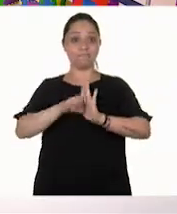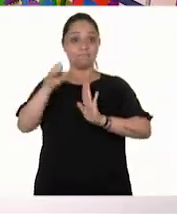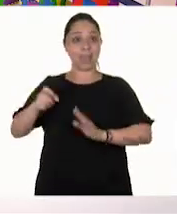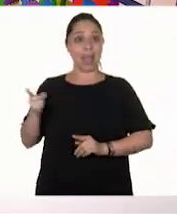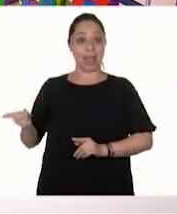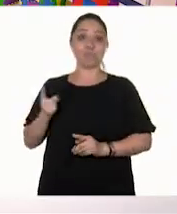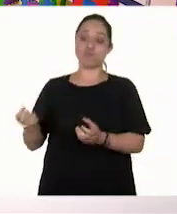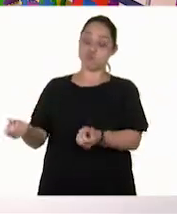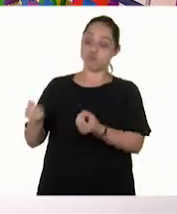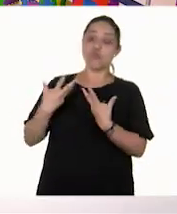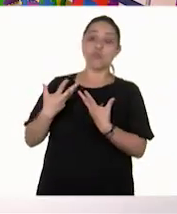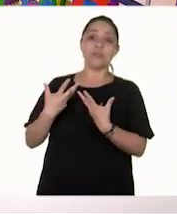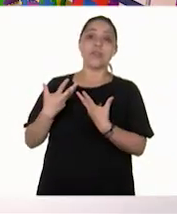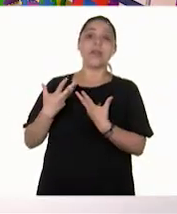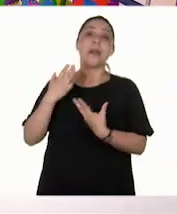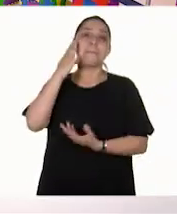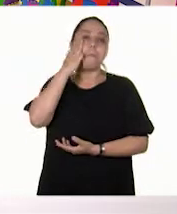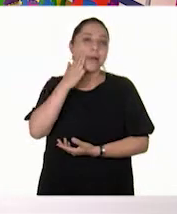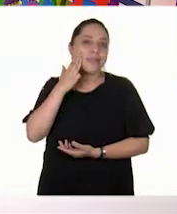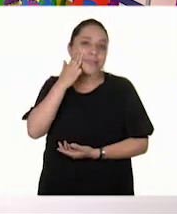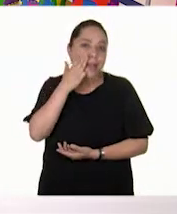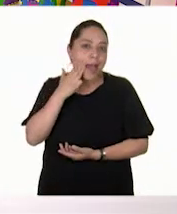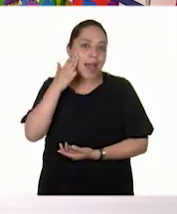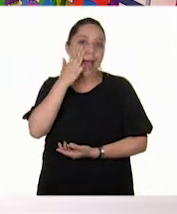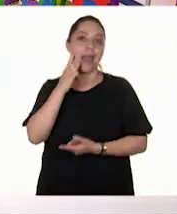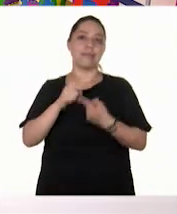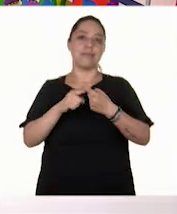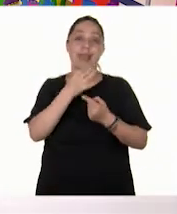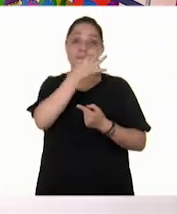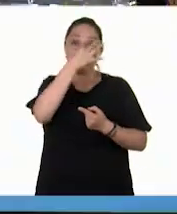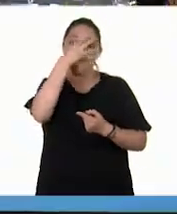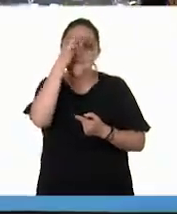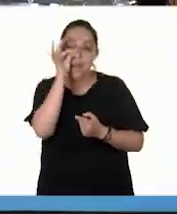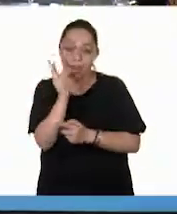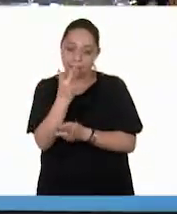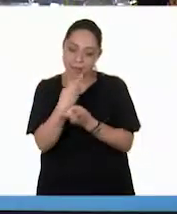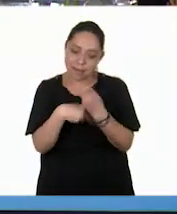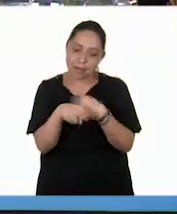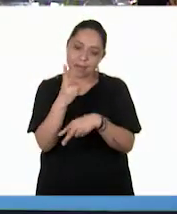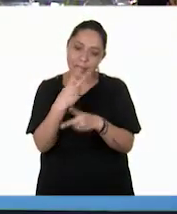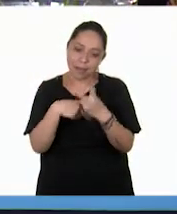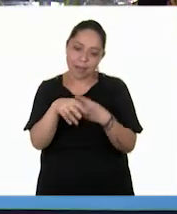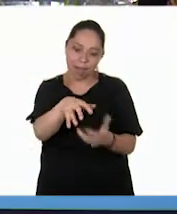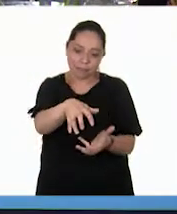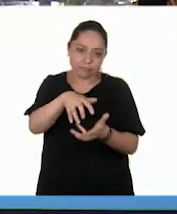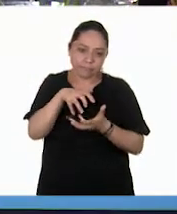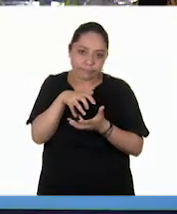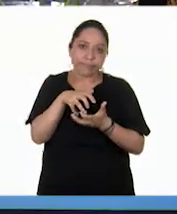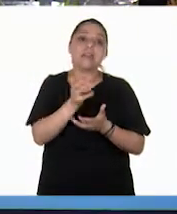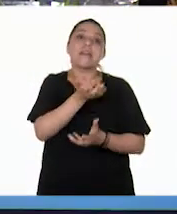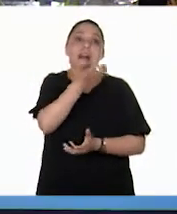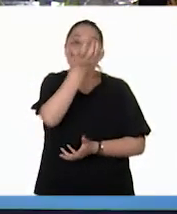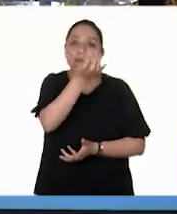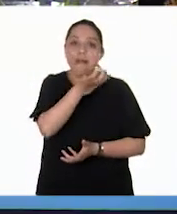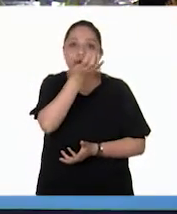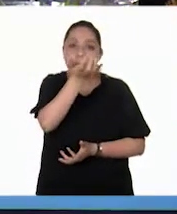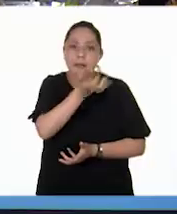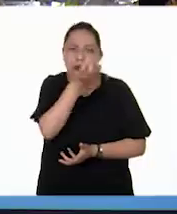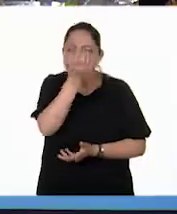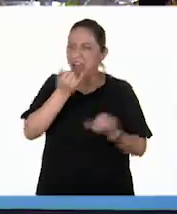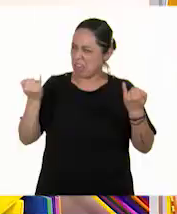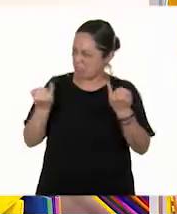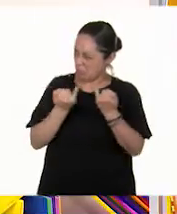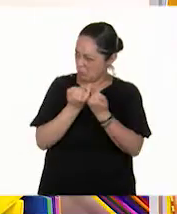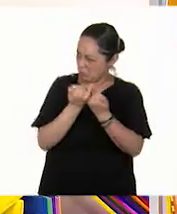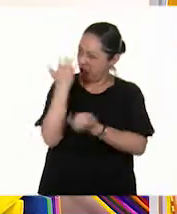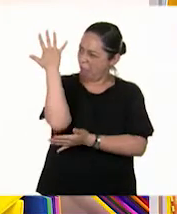nos dan las manzanas, las fresas, también la rica jícama. ¿La jícama también se da